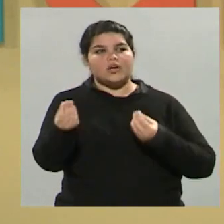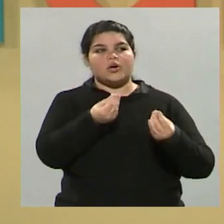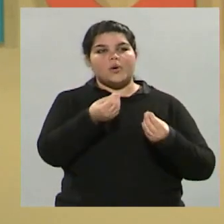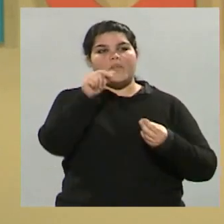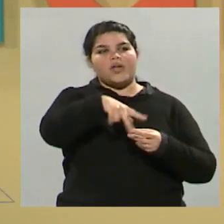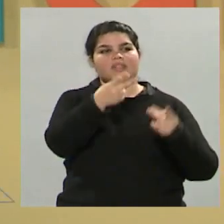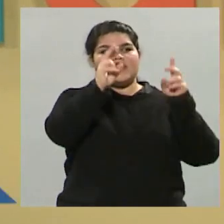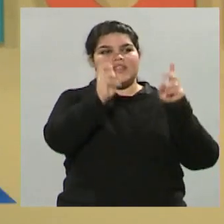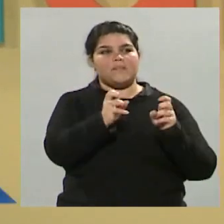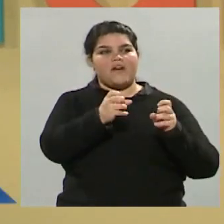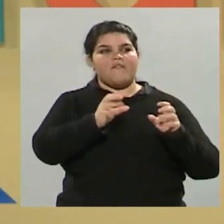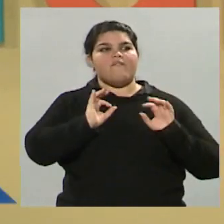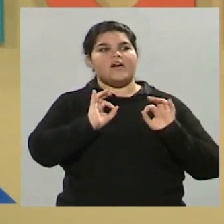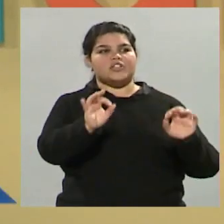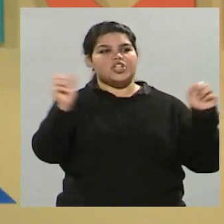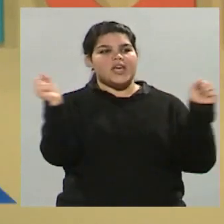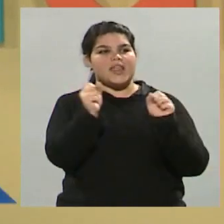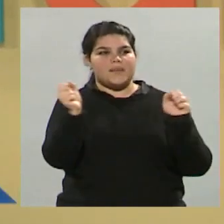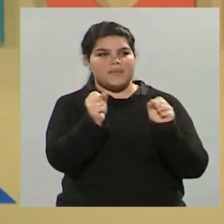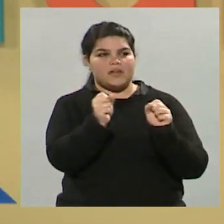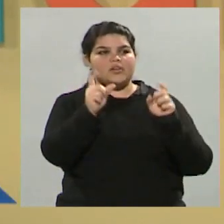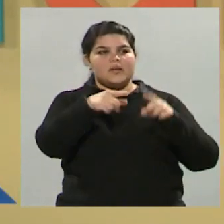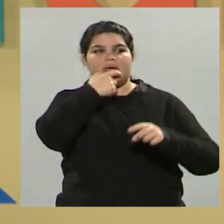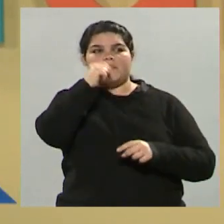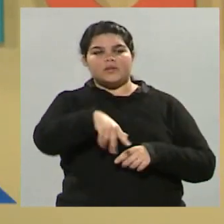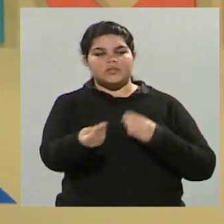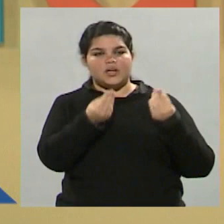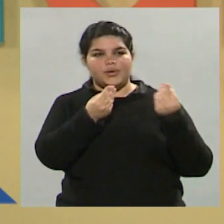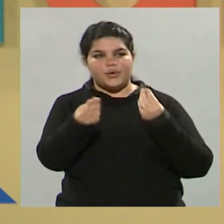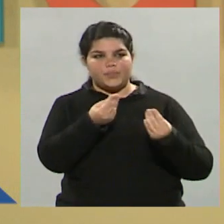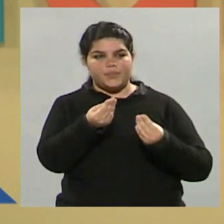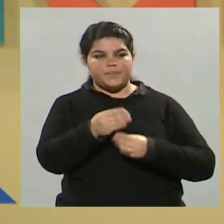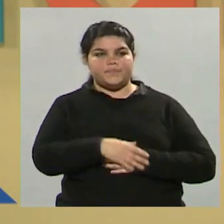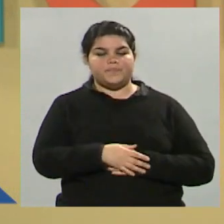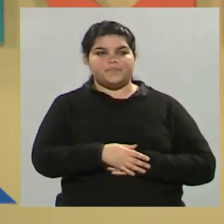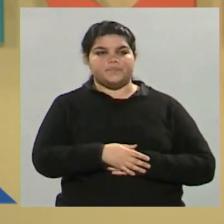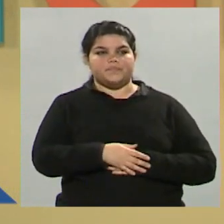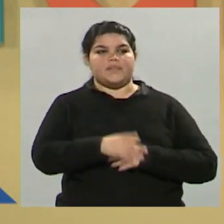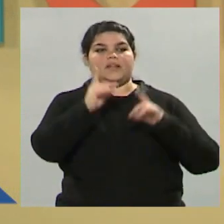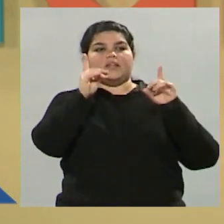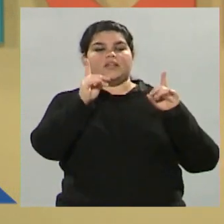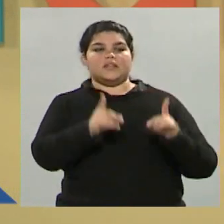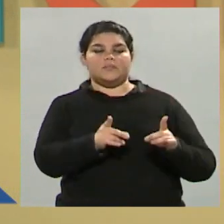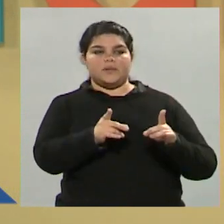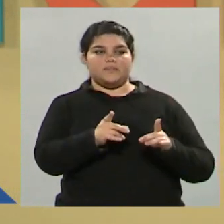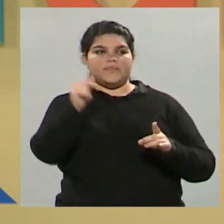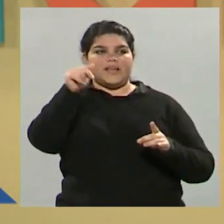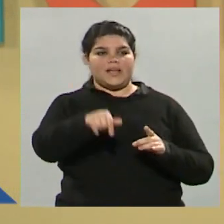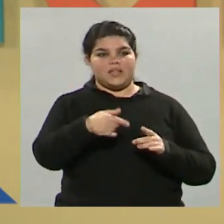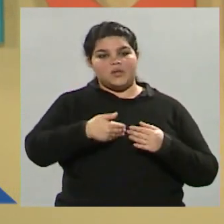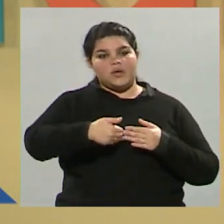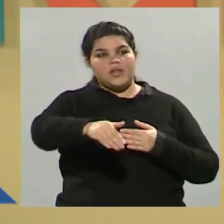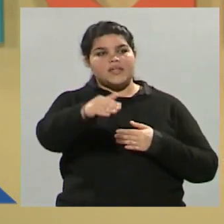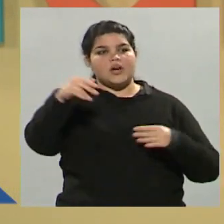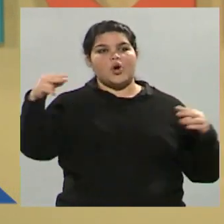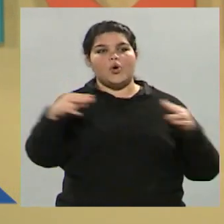sobre cómo van las vacaciones de invierno y cómo está la provincia de Mendoza en este sentido y también si afectó que se vaya a llevar